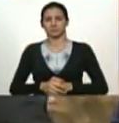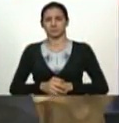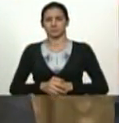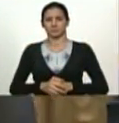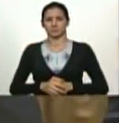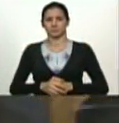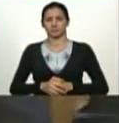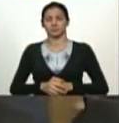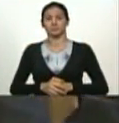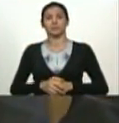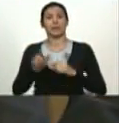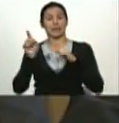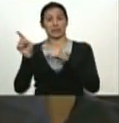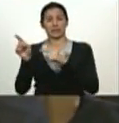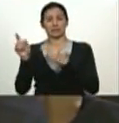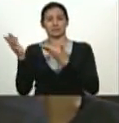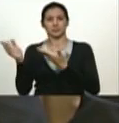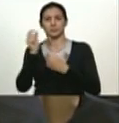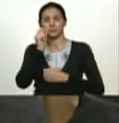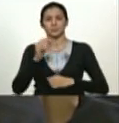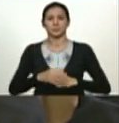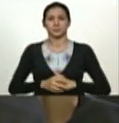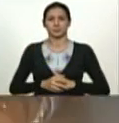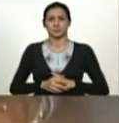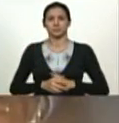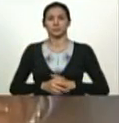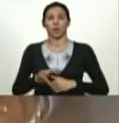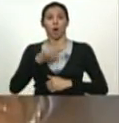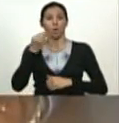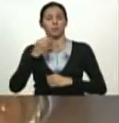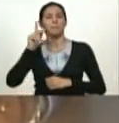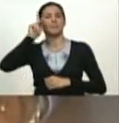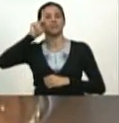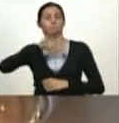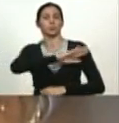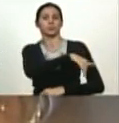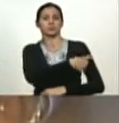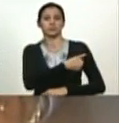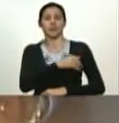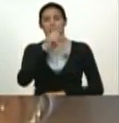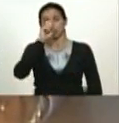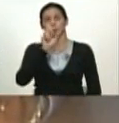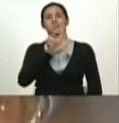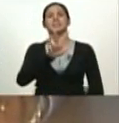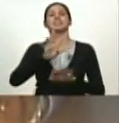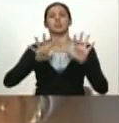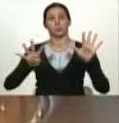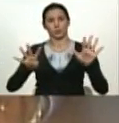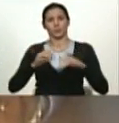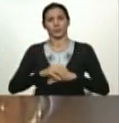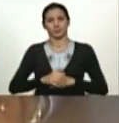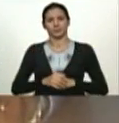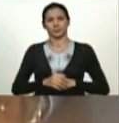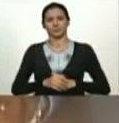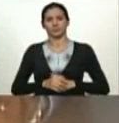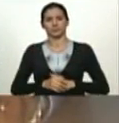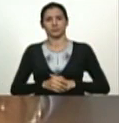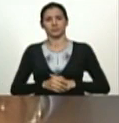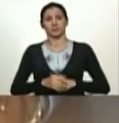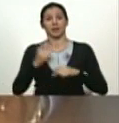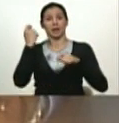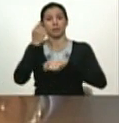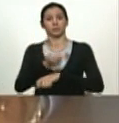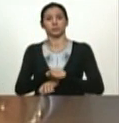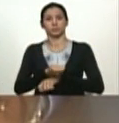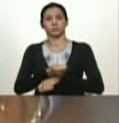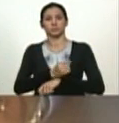Luis Salas joven profesor universitario de 39 años se graduó en